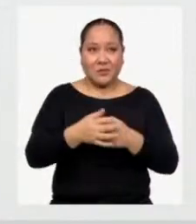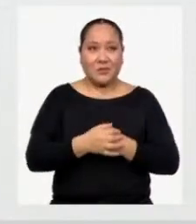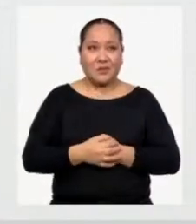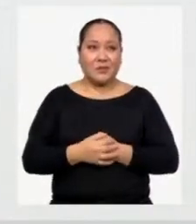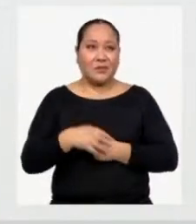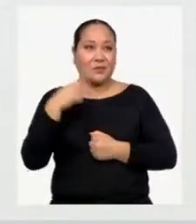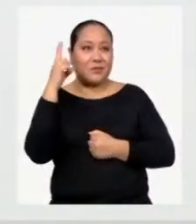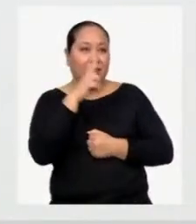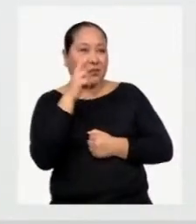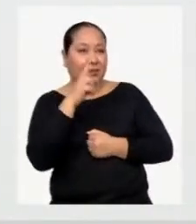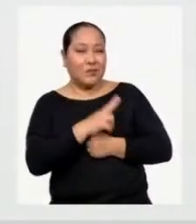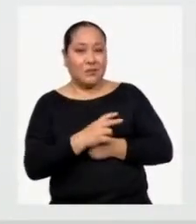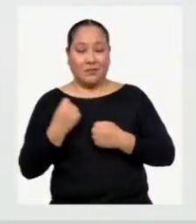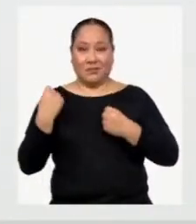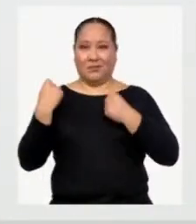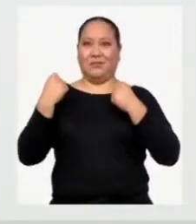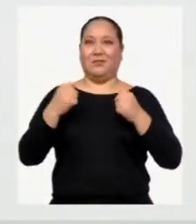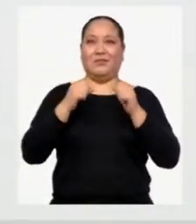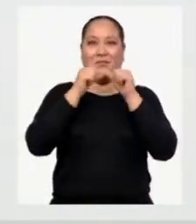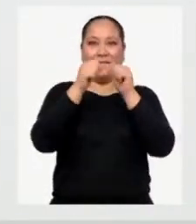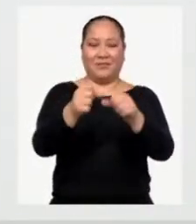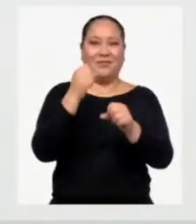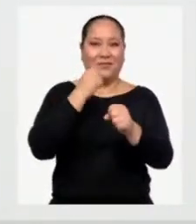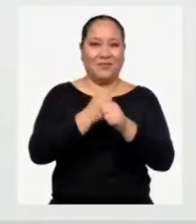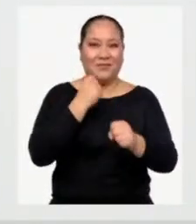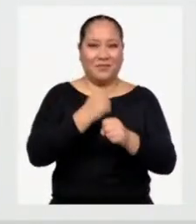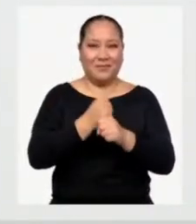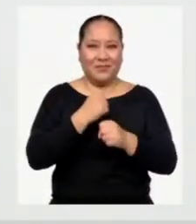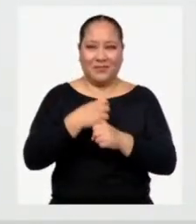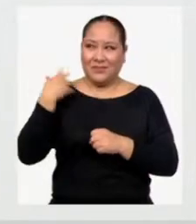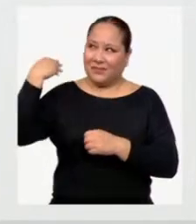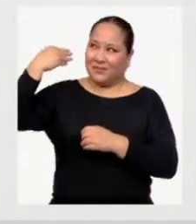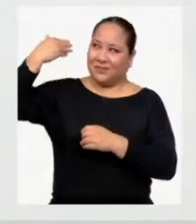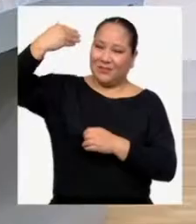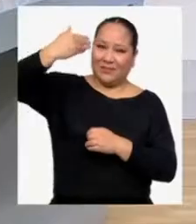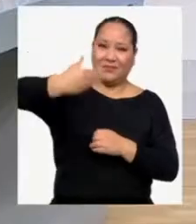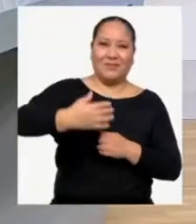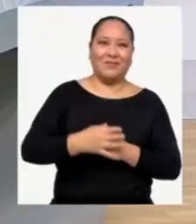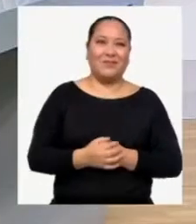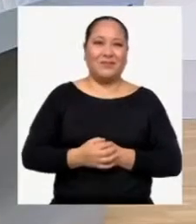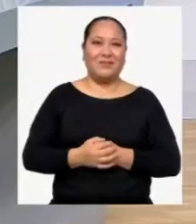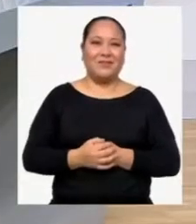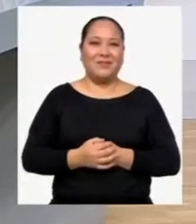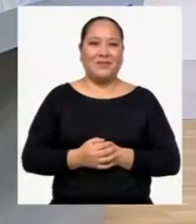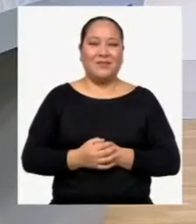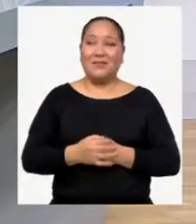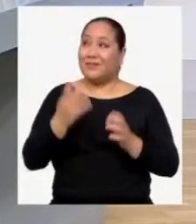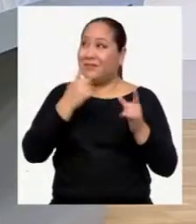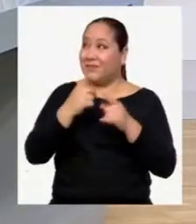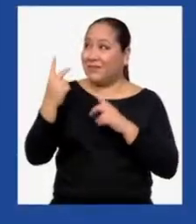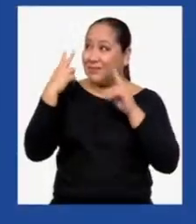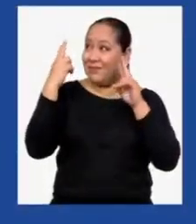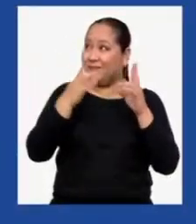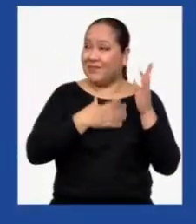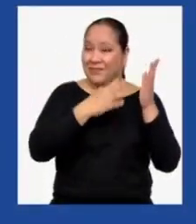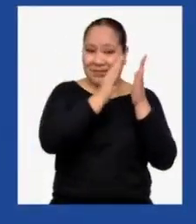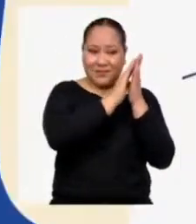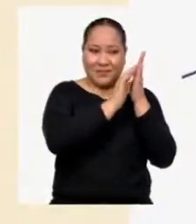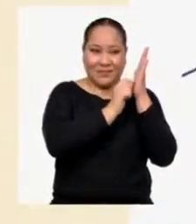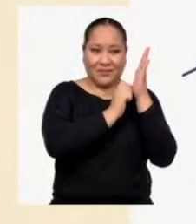todo con la energía necesaria para seguir trabajando lo que han venido haciendo hasta ahora Profe, ¿lista para ver mi borrador?